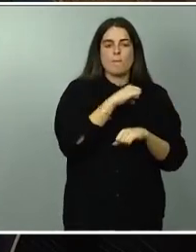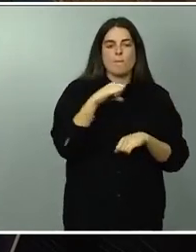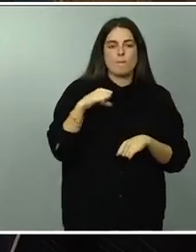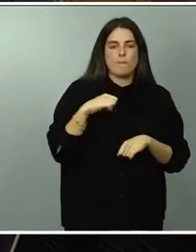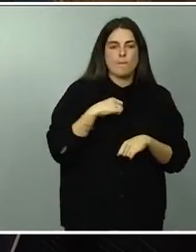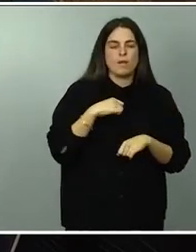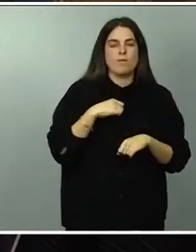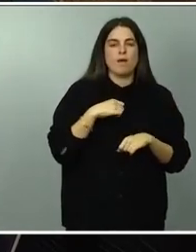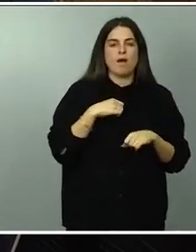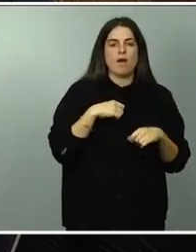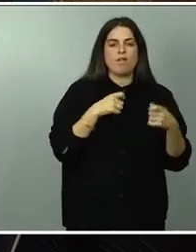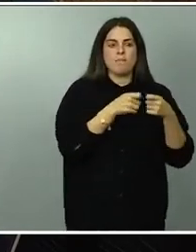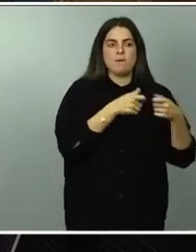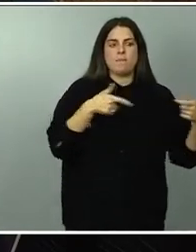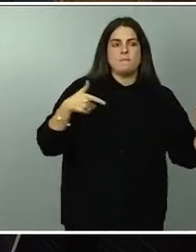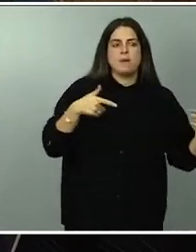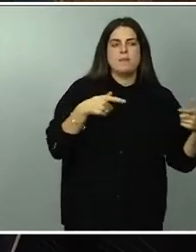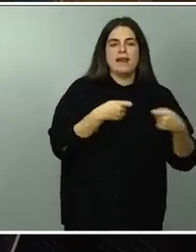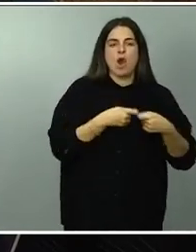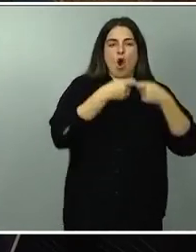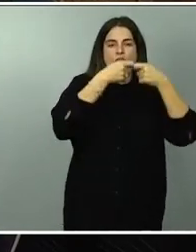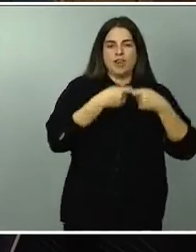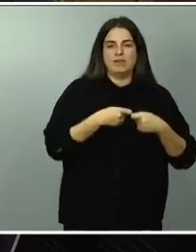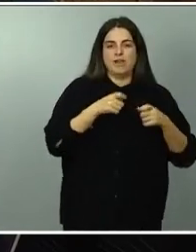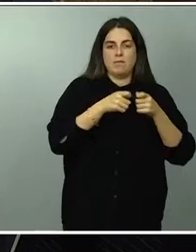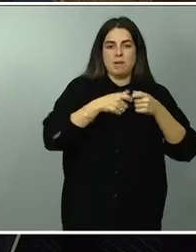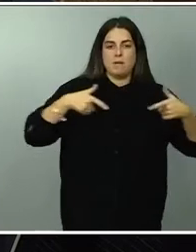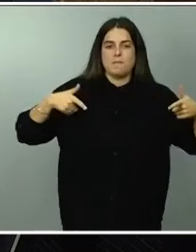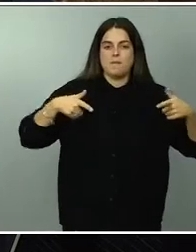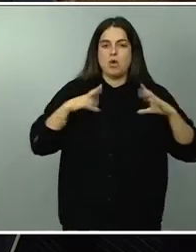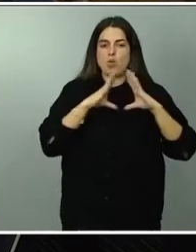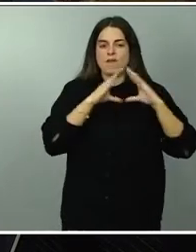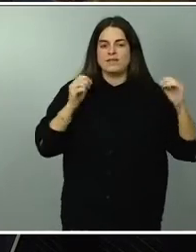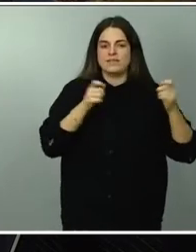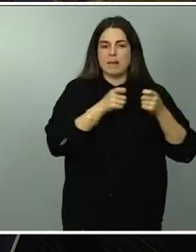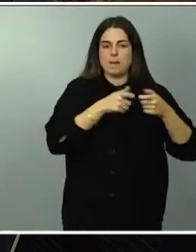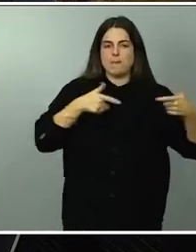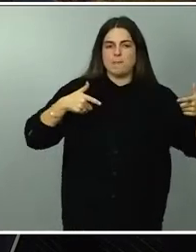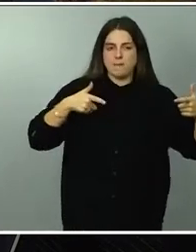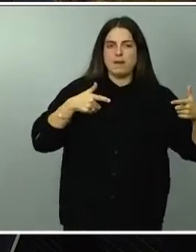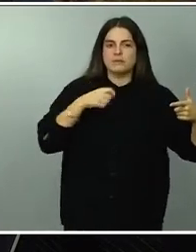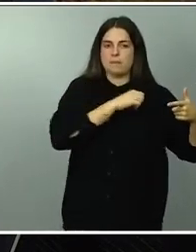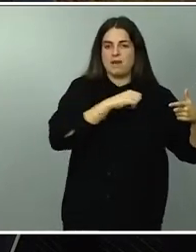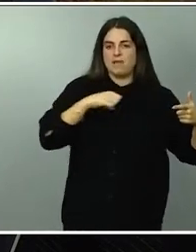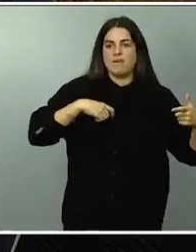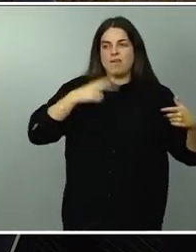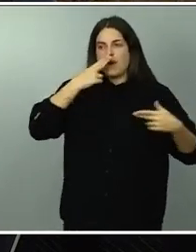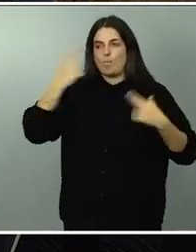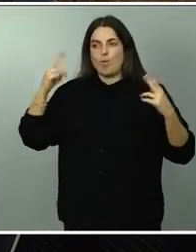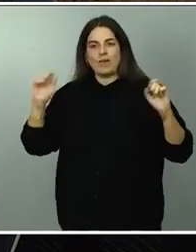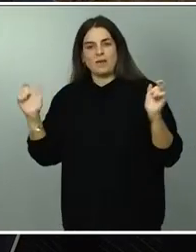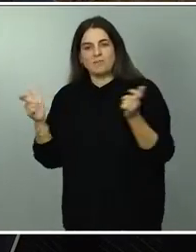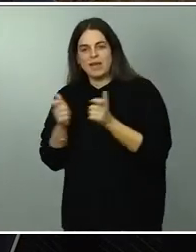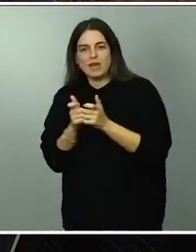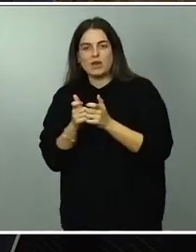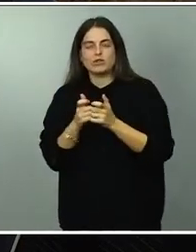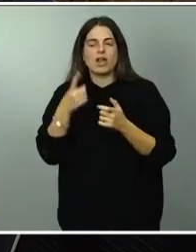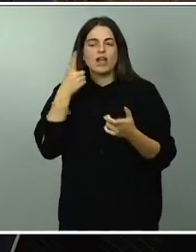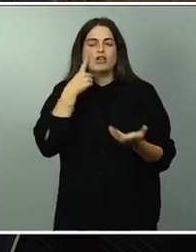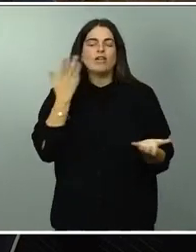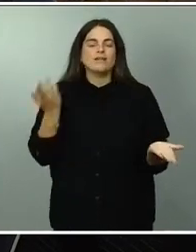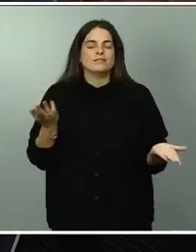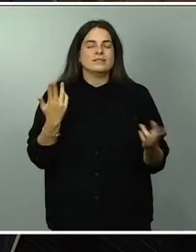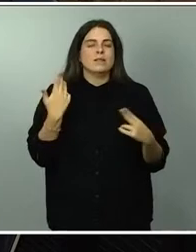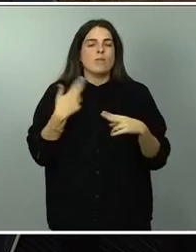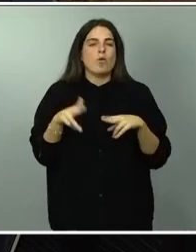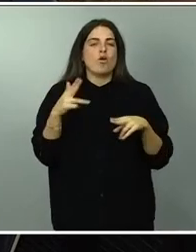respecto a la pública que cada vez hay más universidades privadas cómo se en fin cómo choca esta política que están sucediendo con lo que están haciendo algunas